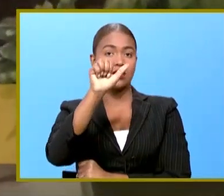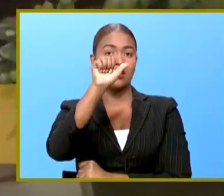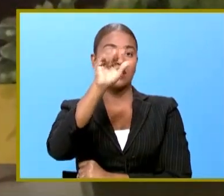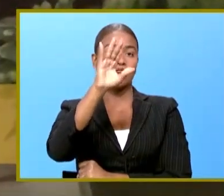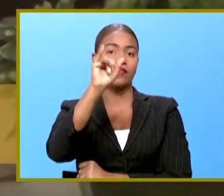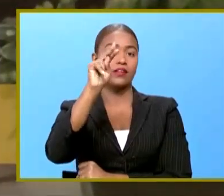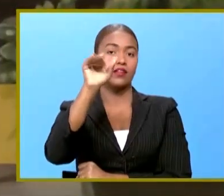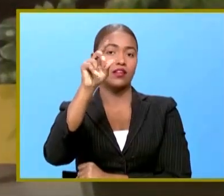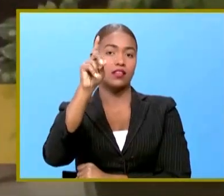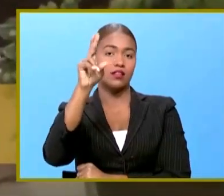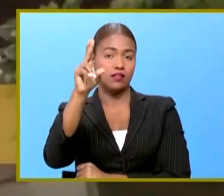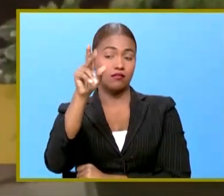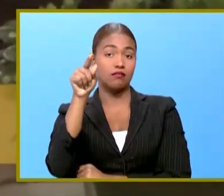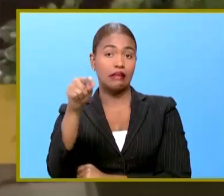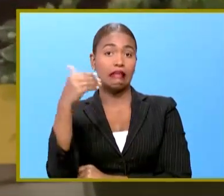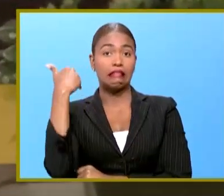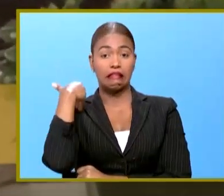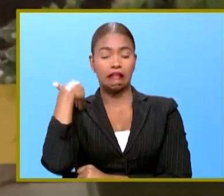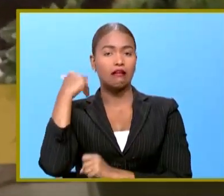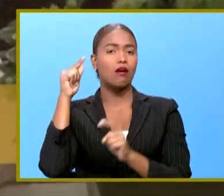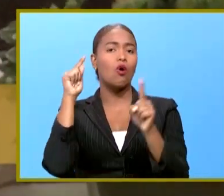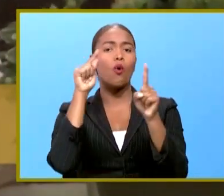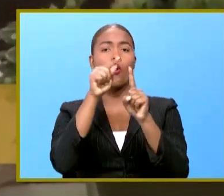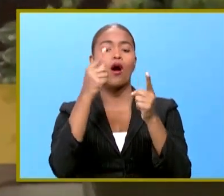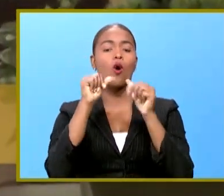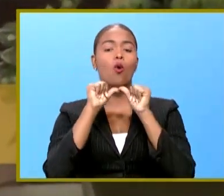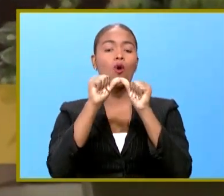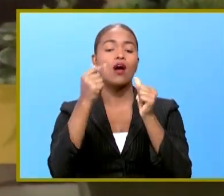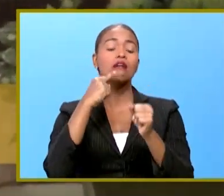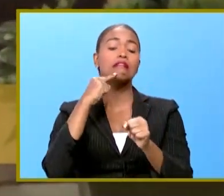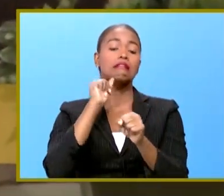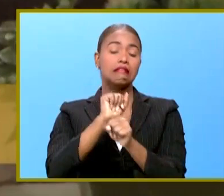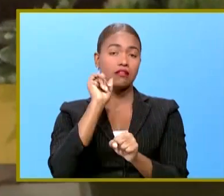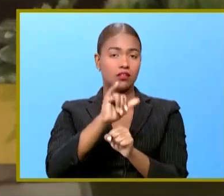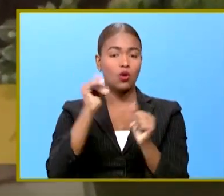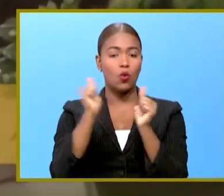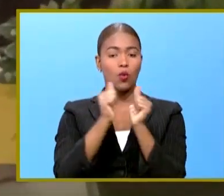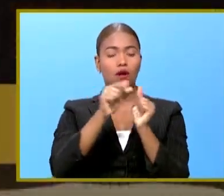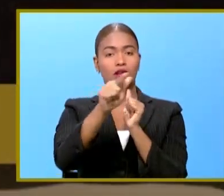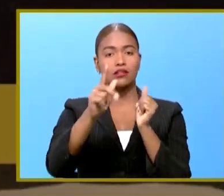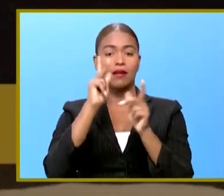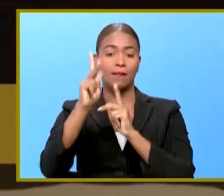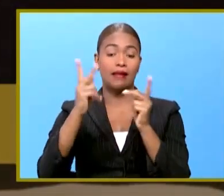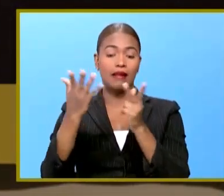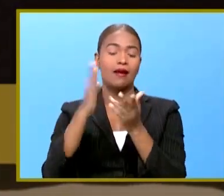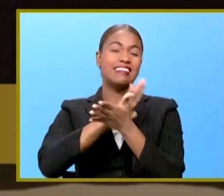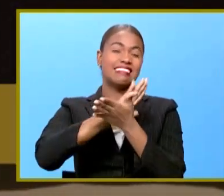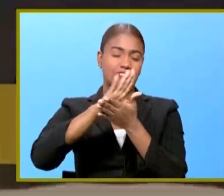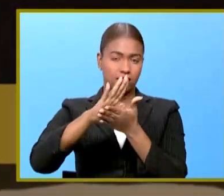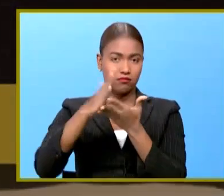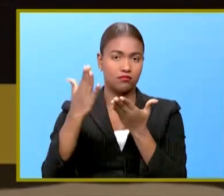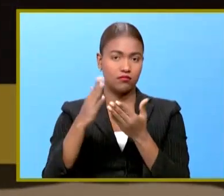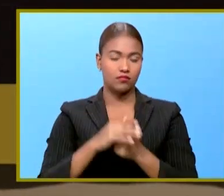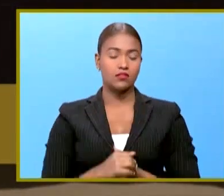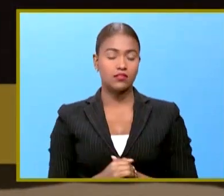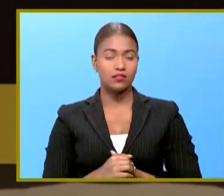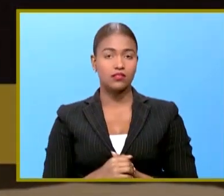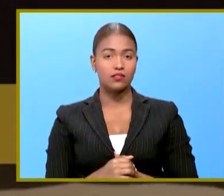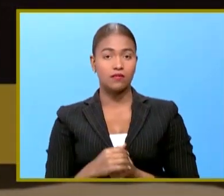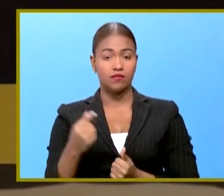tiene y tenemos un compromiso con la transparencia. Solicitar